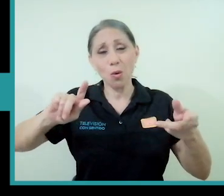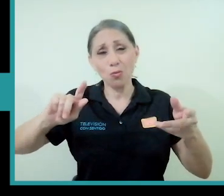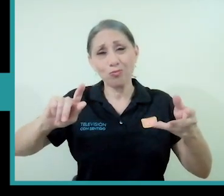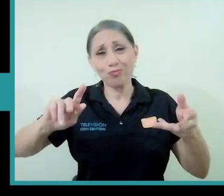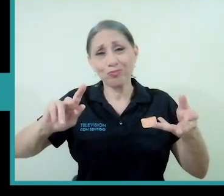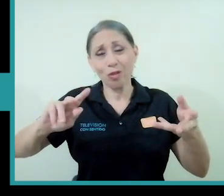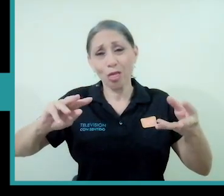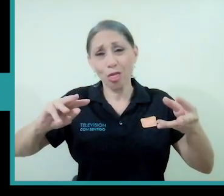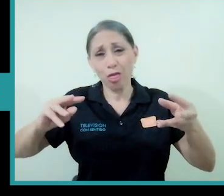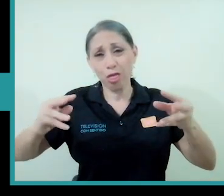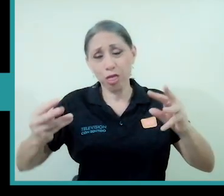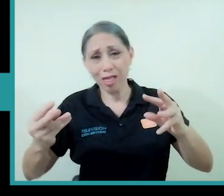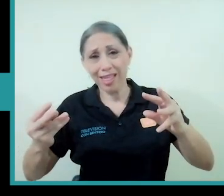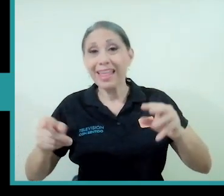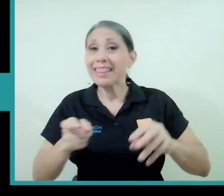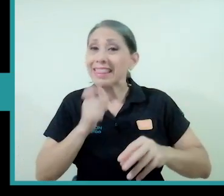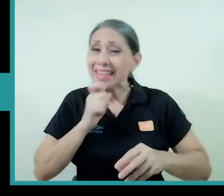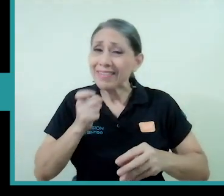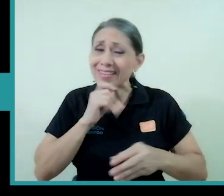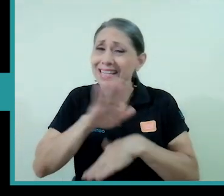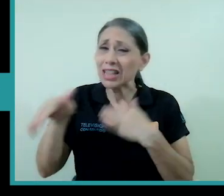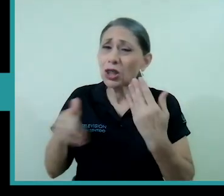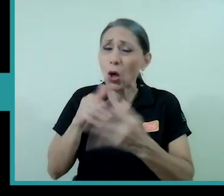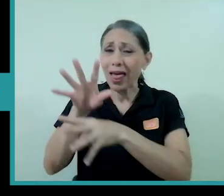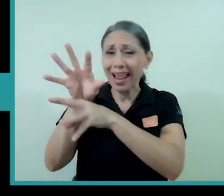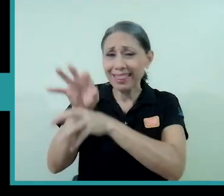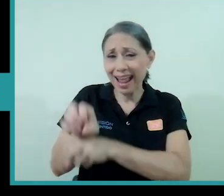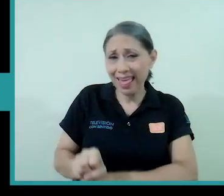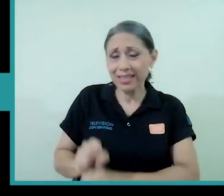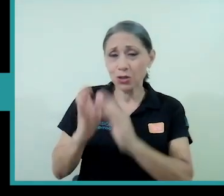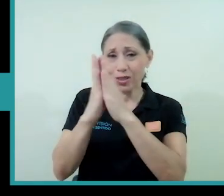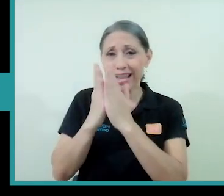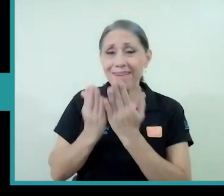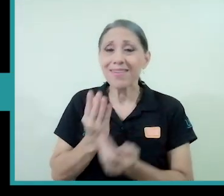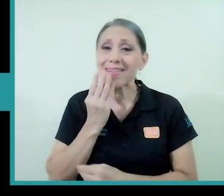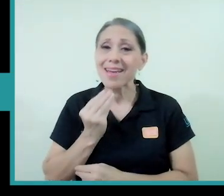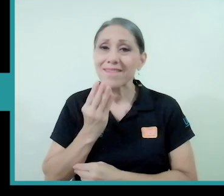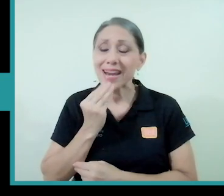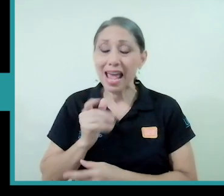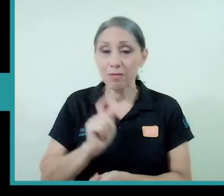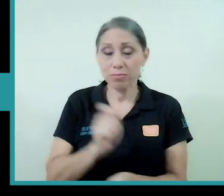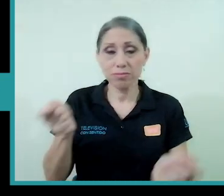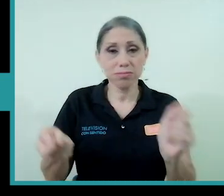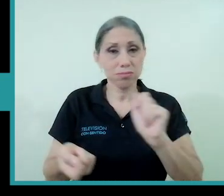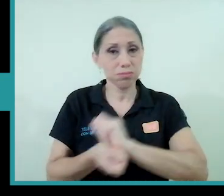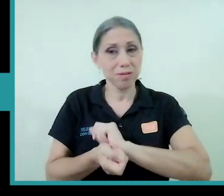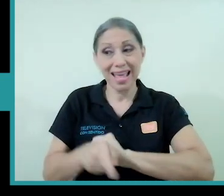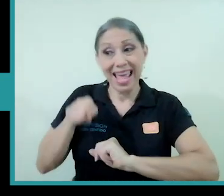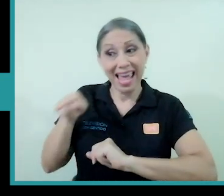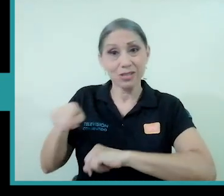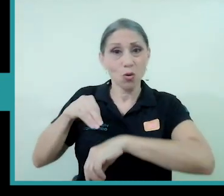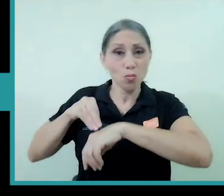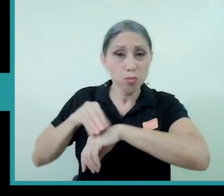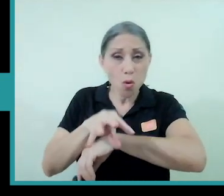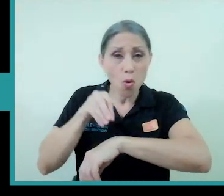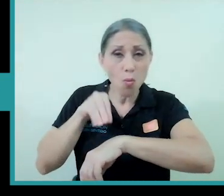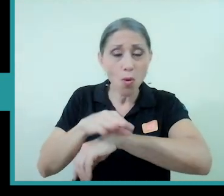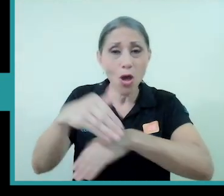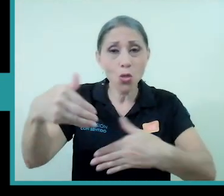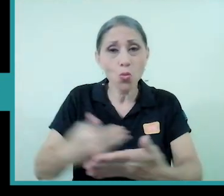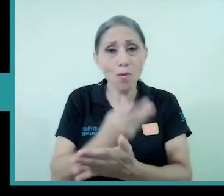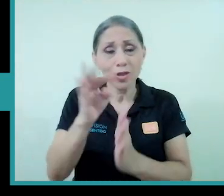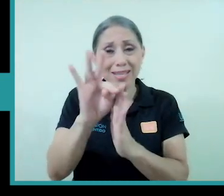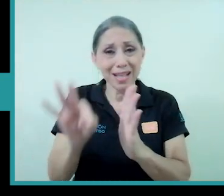toda esa tradición de la biblia hebrea que por supuesto va a tener una injerencia enorme en el nuevo testamento